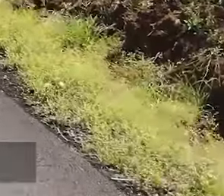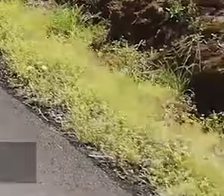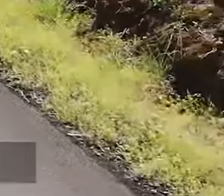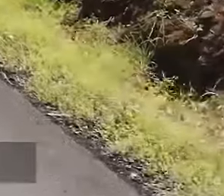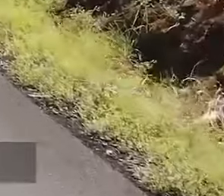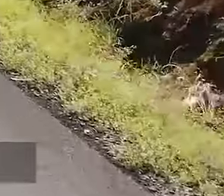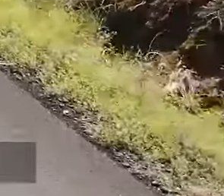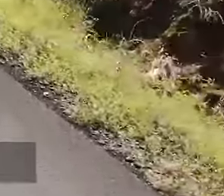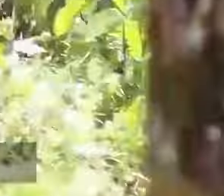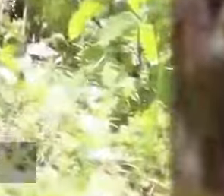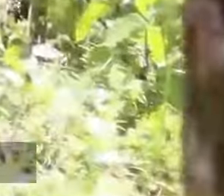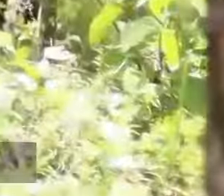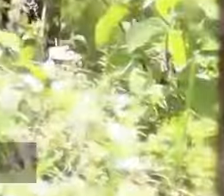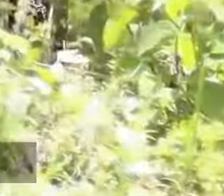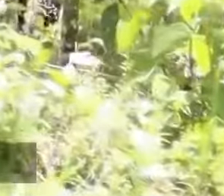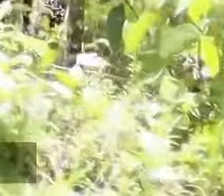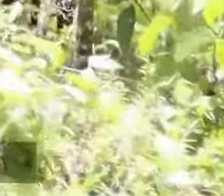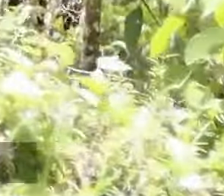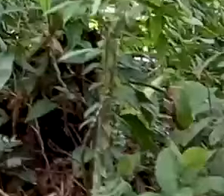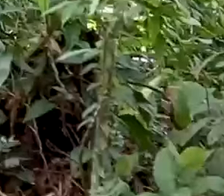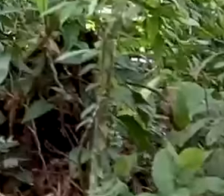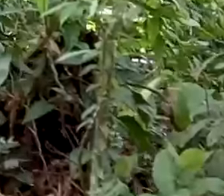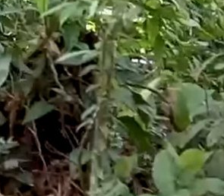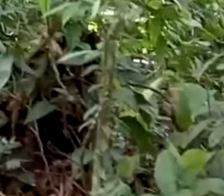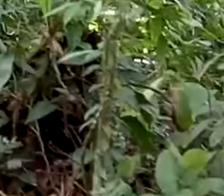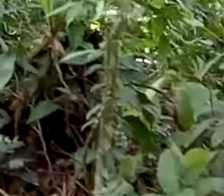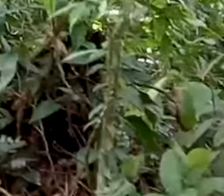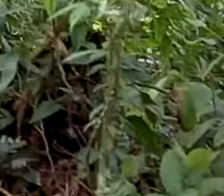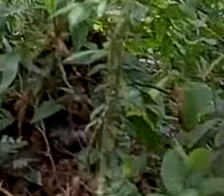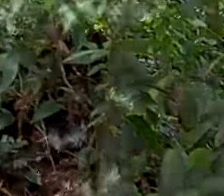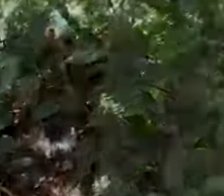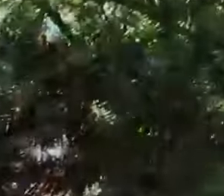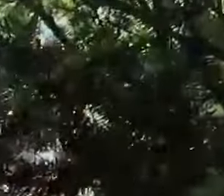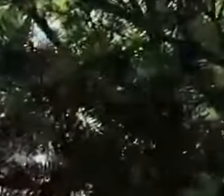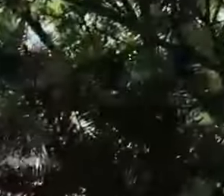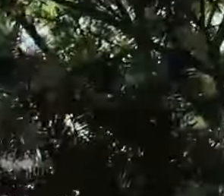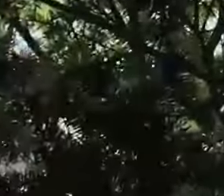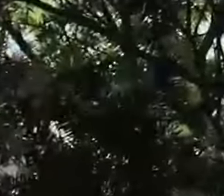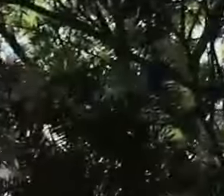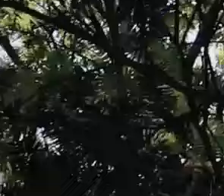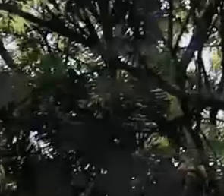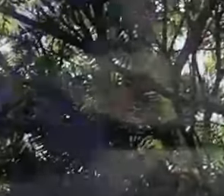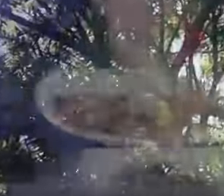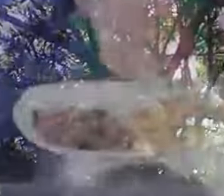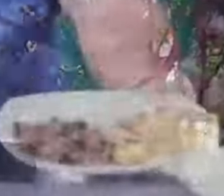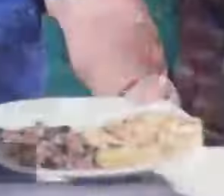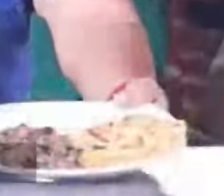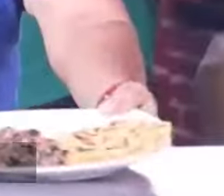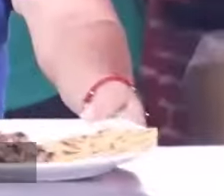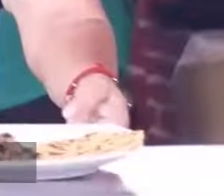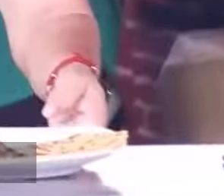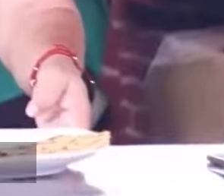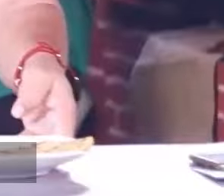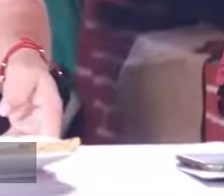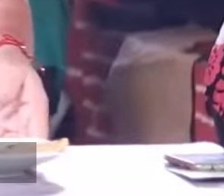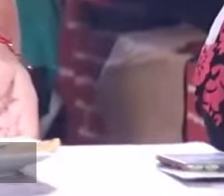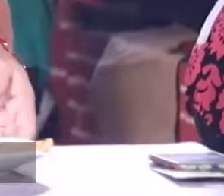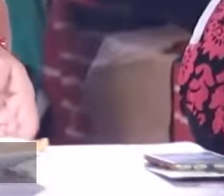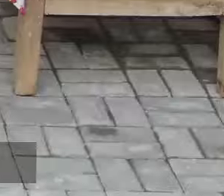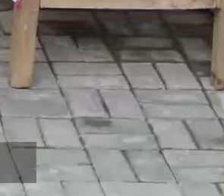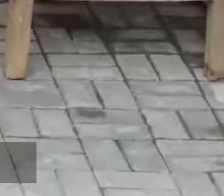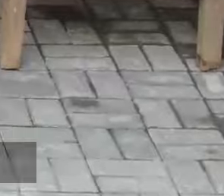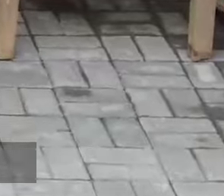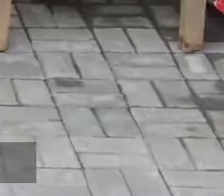trabajar con turismo. Aquí nos han visitado turistas de todo el mundo y eso nos hace sentir muy orgullosas.